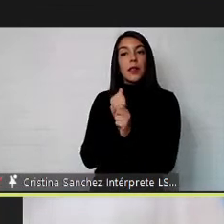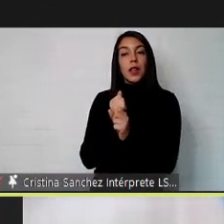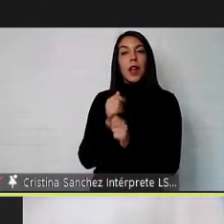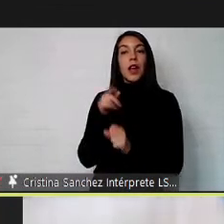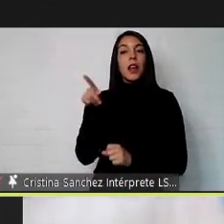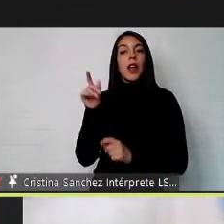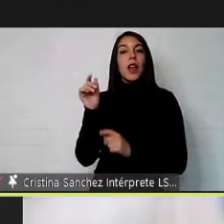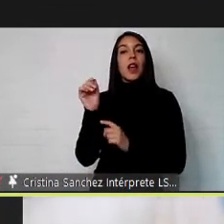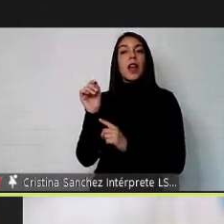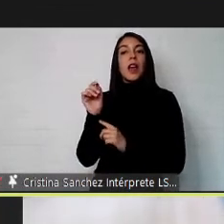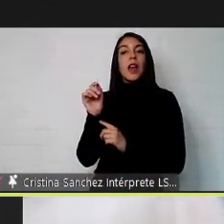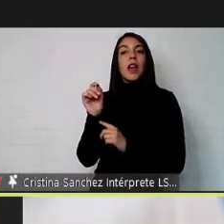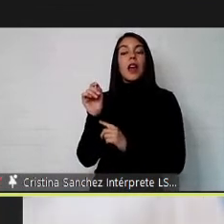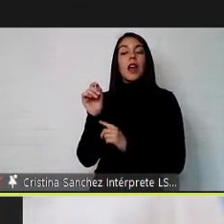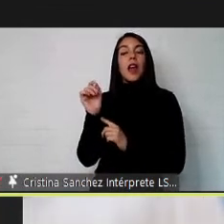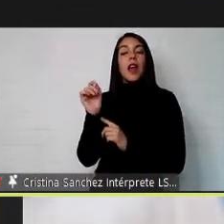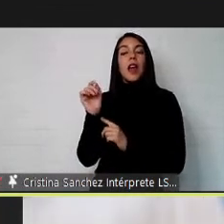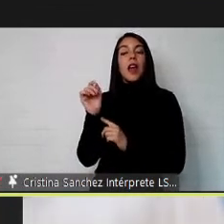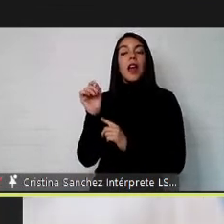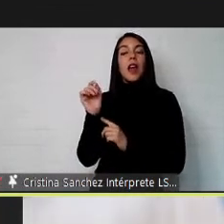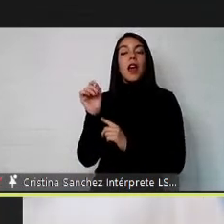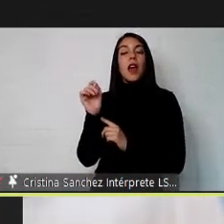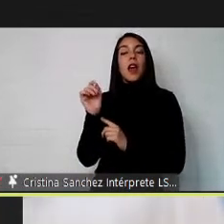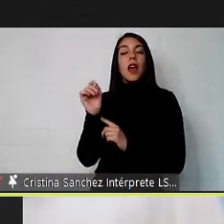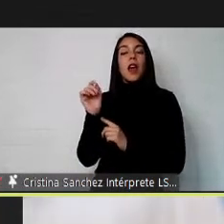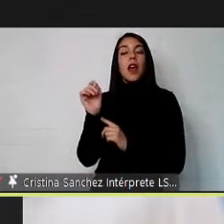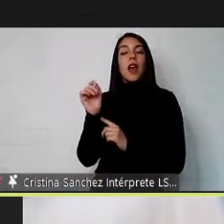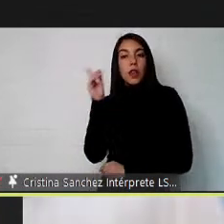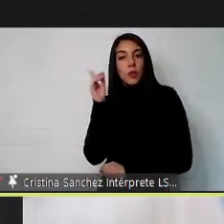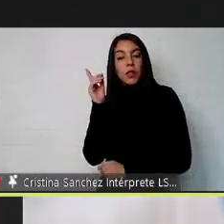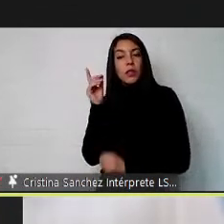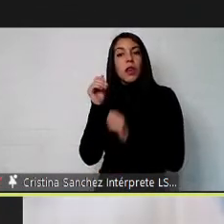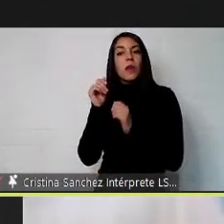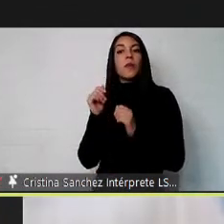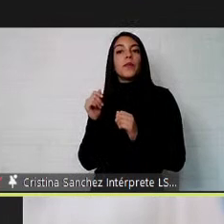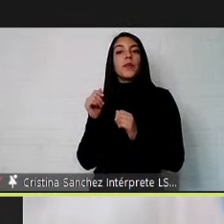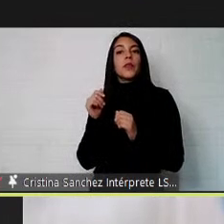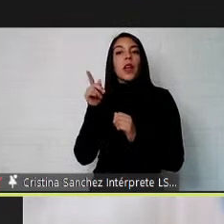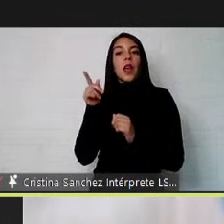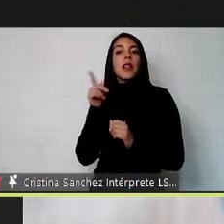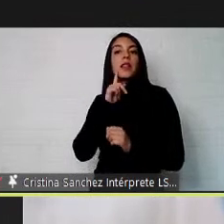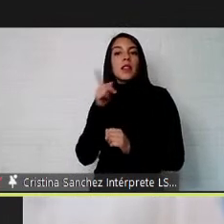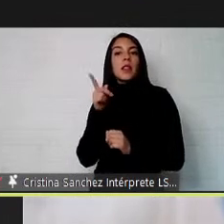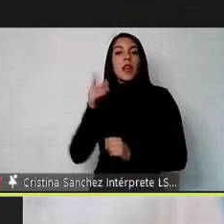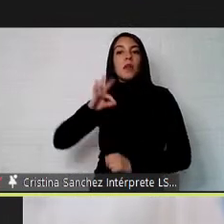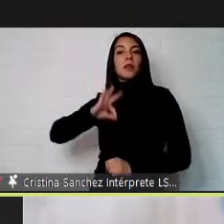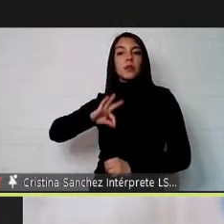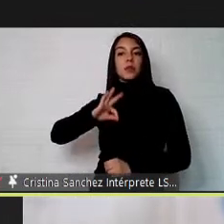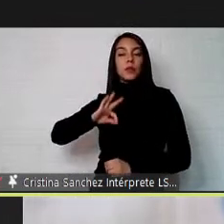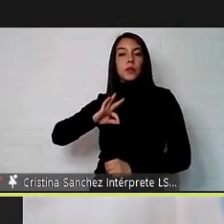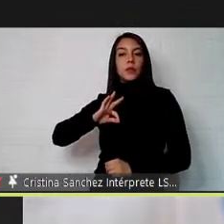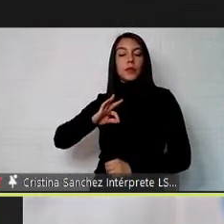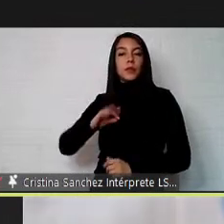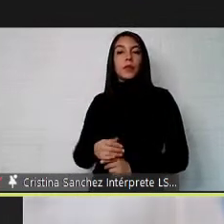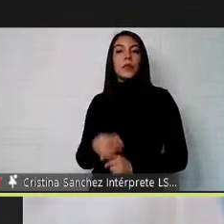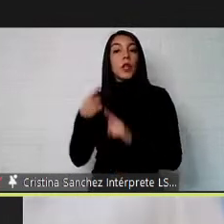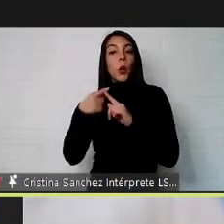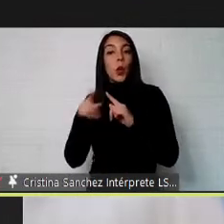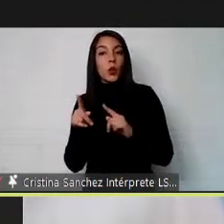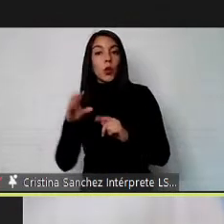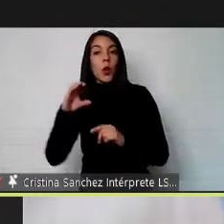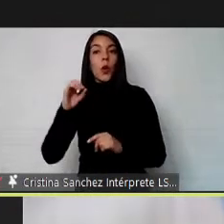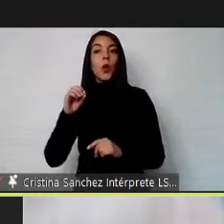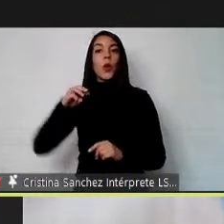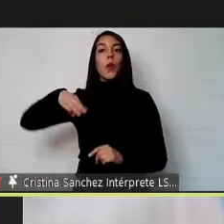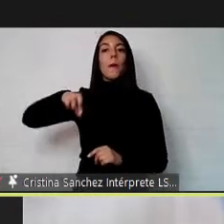tiene discapacidad y por lo tanto está asociado y susceptible de una pensión de invalidez y otra que la compina haya dicho